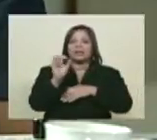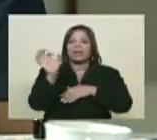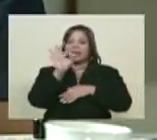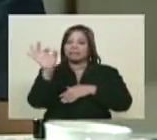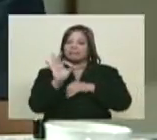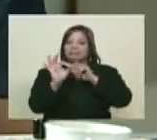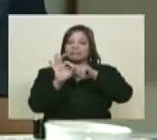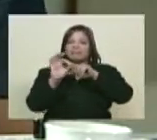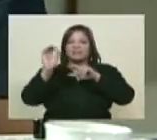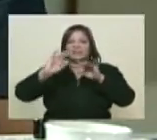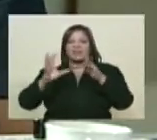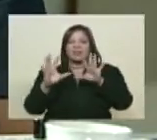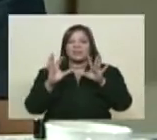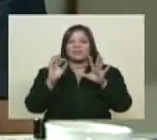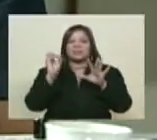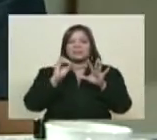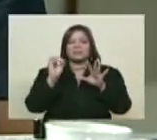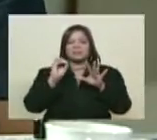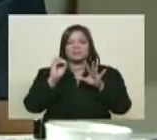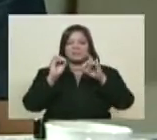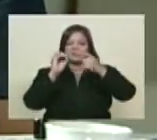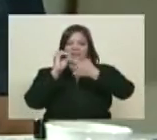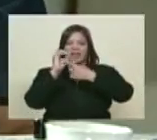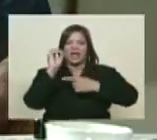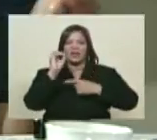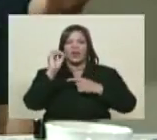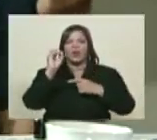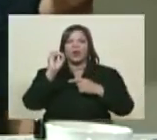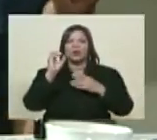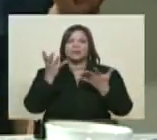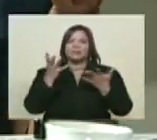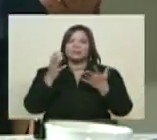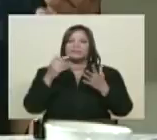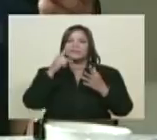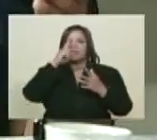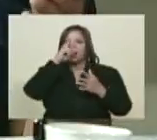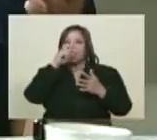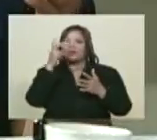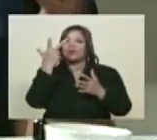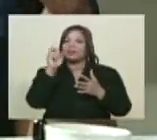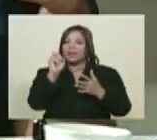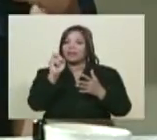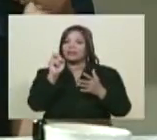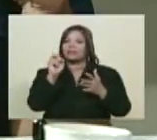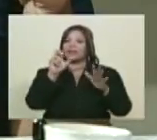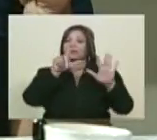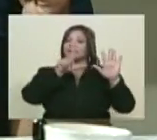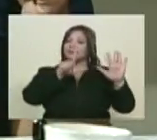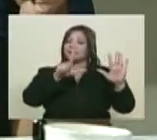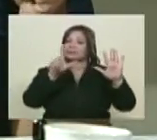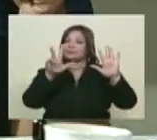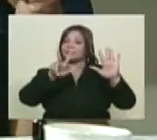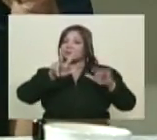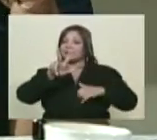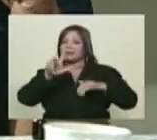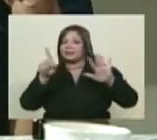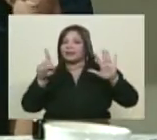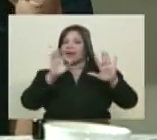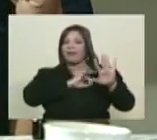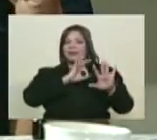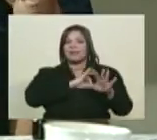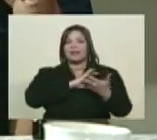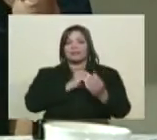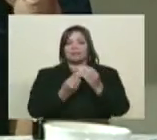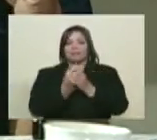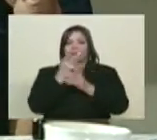el que se explotó en la zona del occidente del país. Solo que en el año 36, Ernesto, para el mes de enero, se